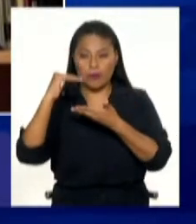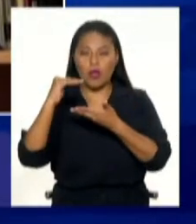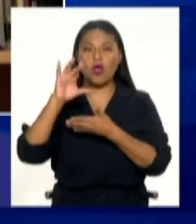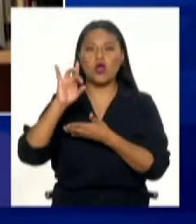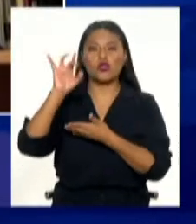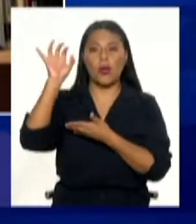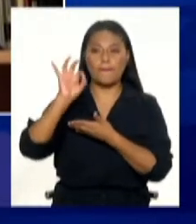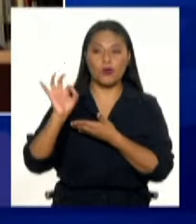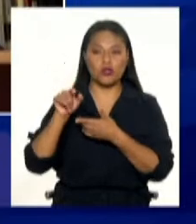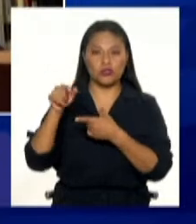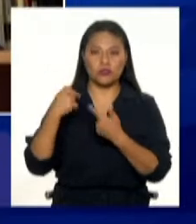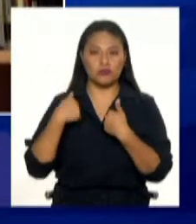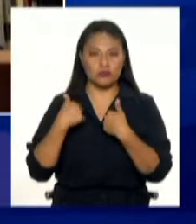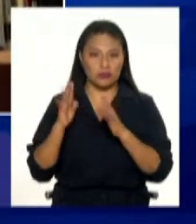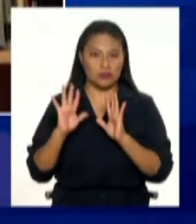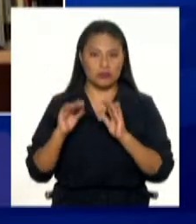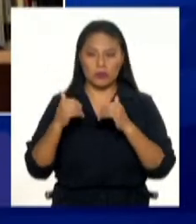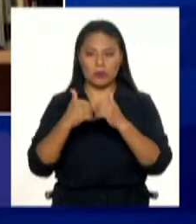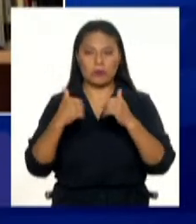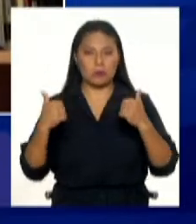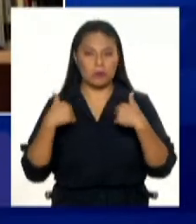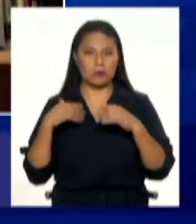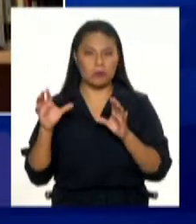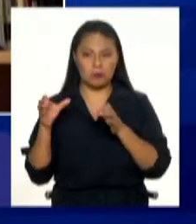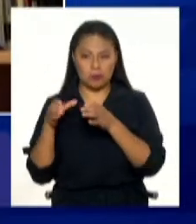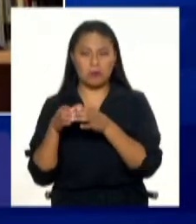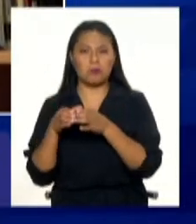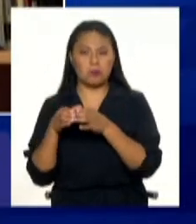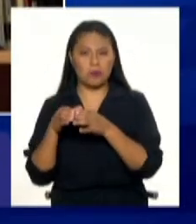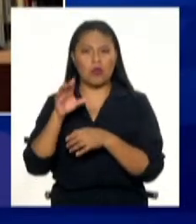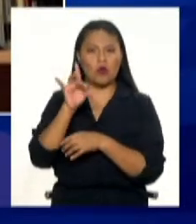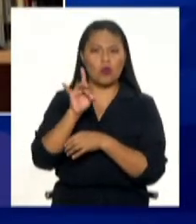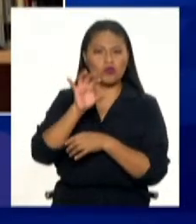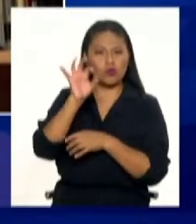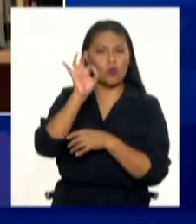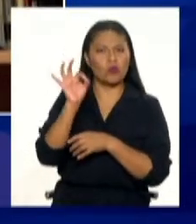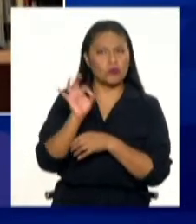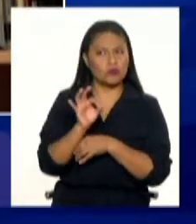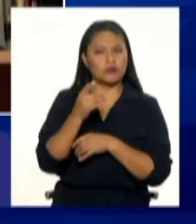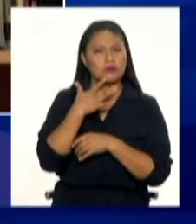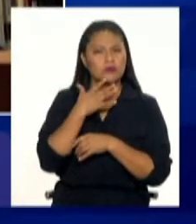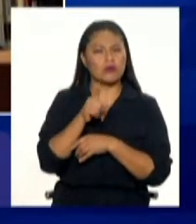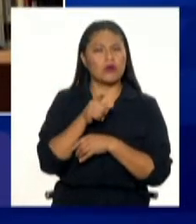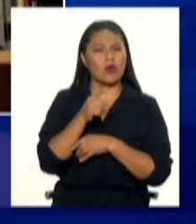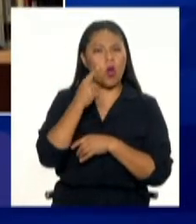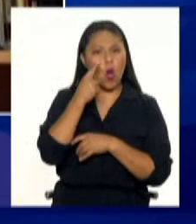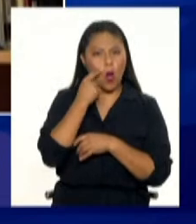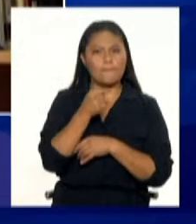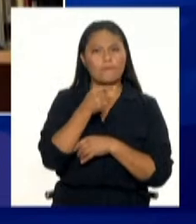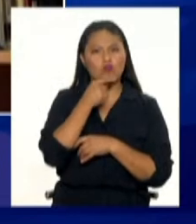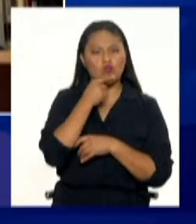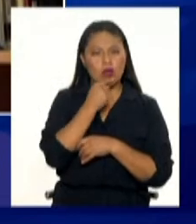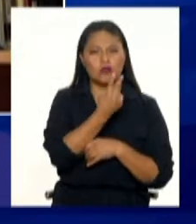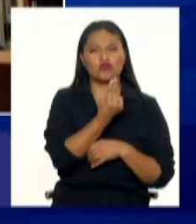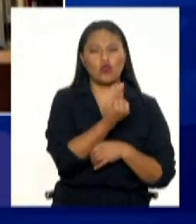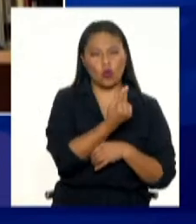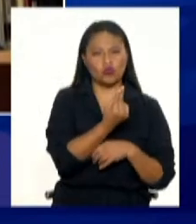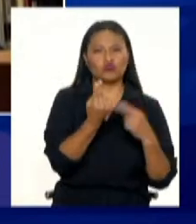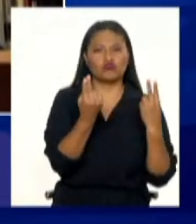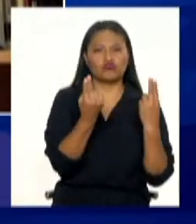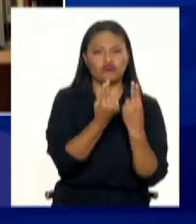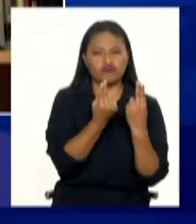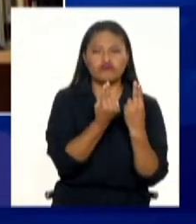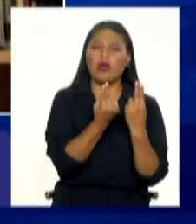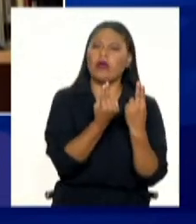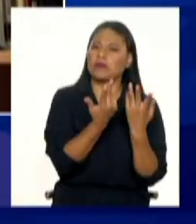no heterosexual, digamos, ¿no? Es mucha gente, son más de dos millones y medio de personas. Entonces, no estamos hablando